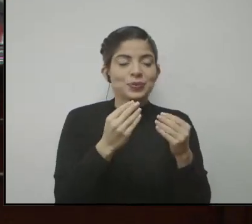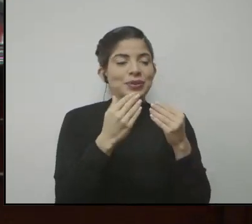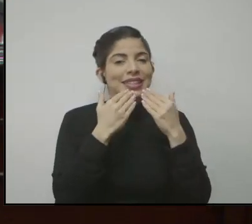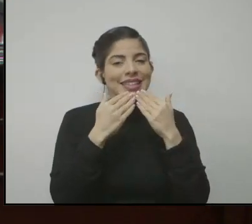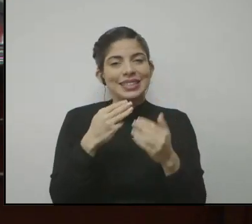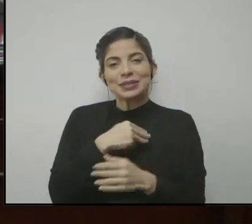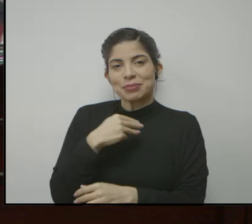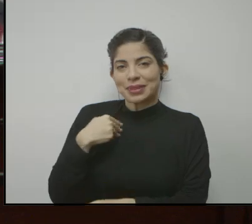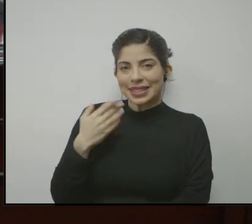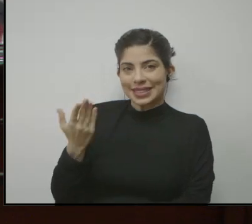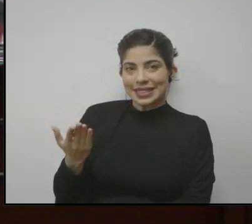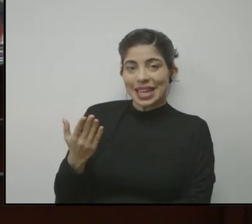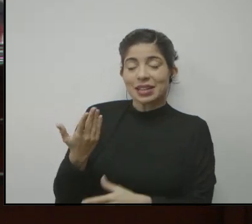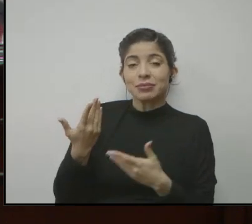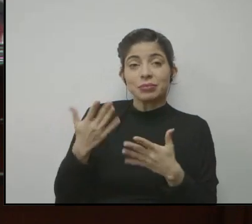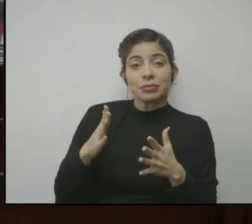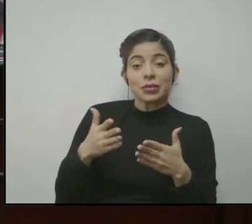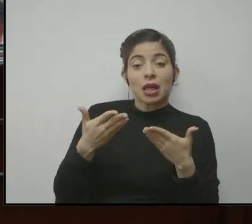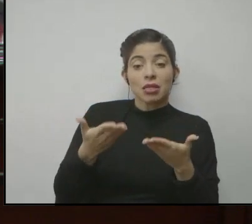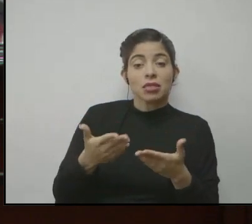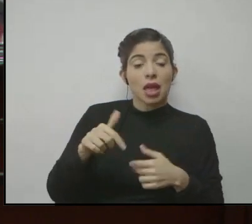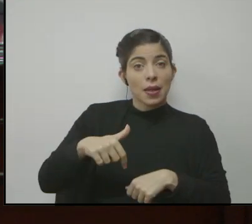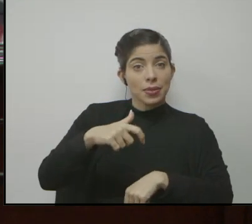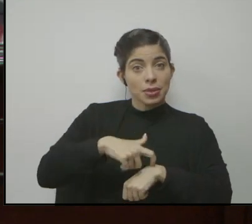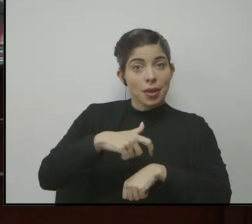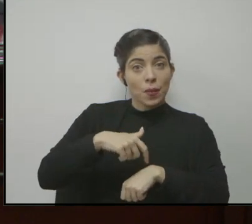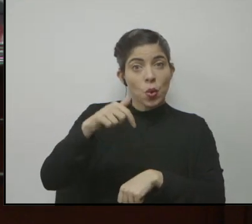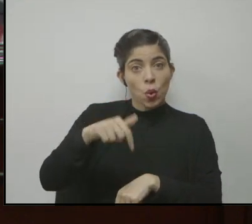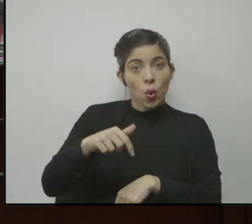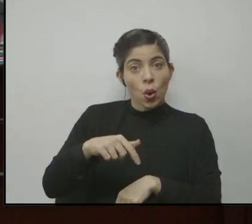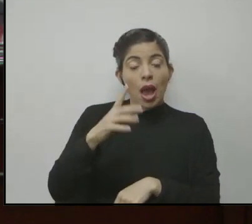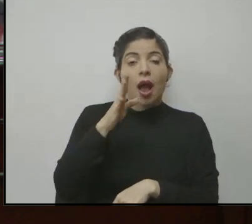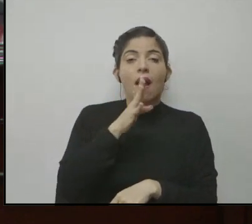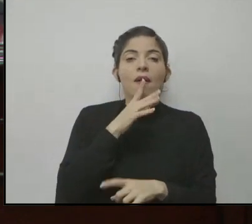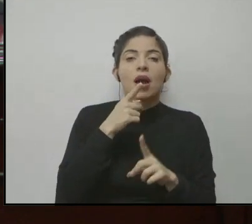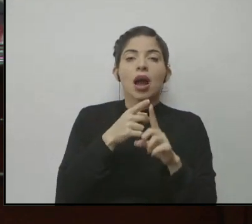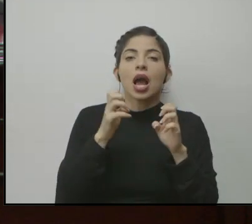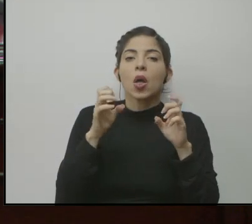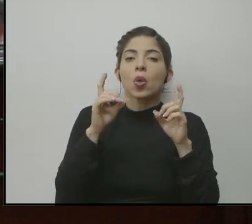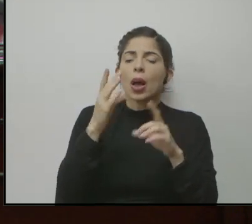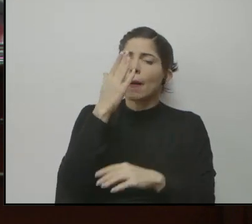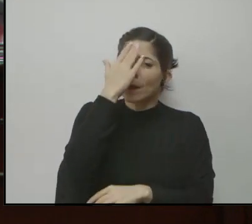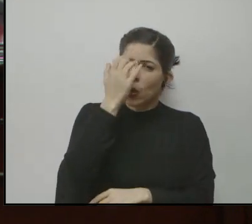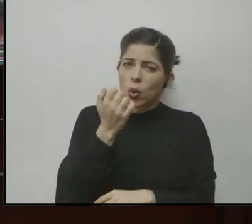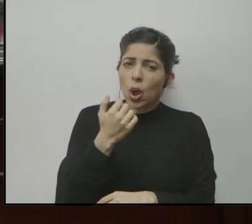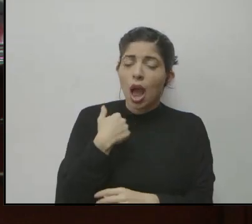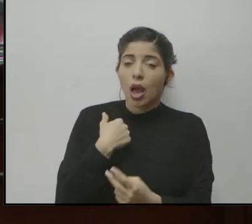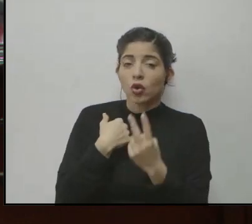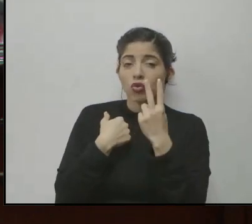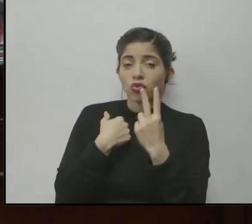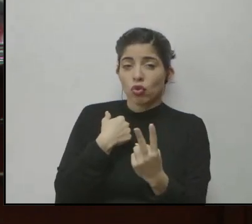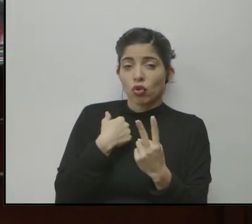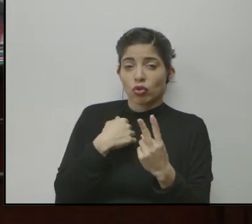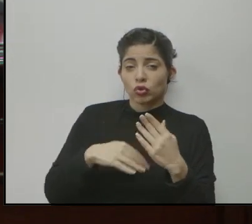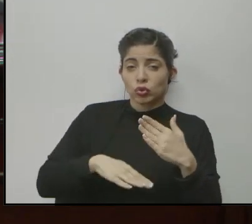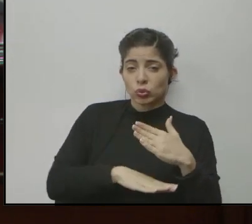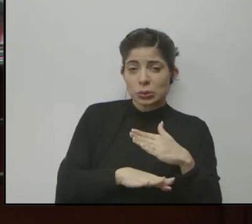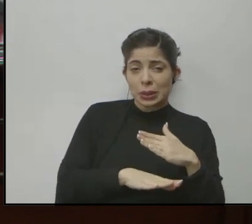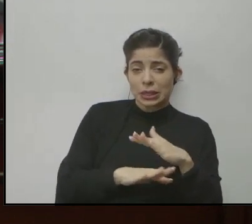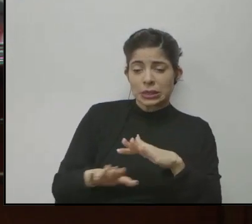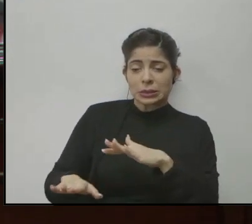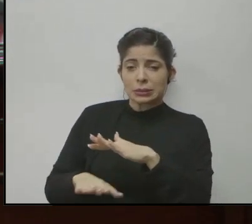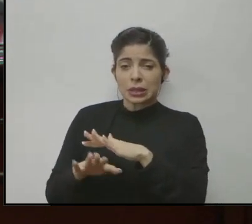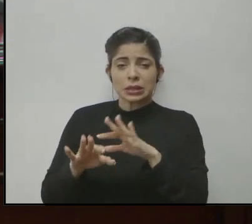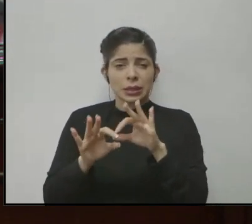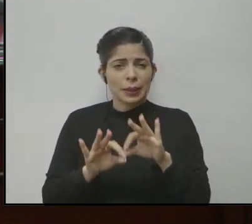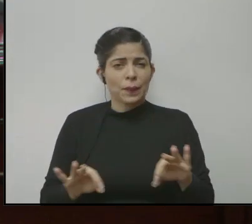ministra, además hemos dedicado este tiempo hoy a hablar de educación porque si hay dos pilares importantísimos